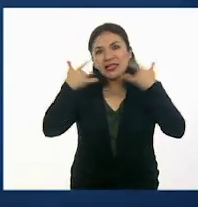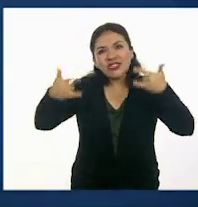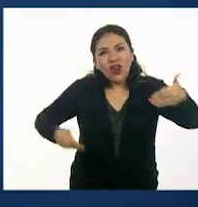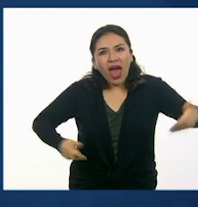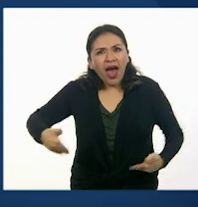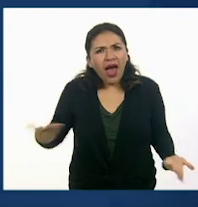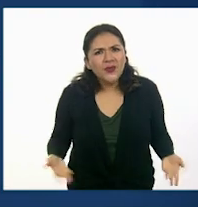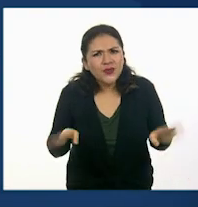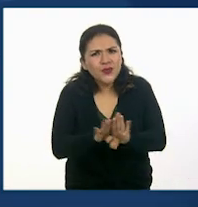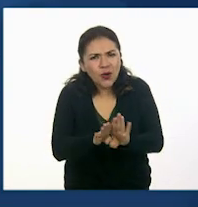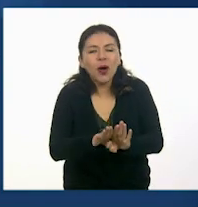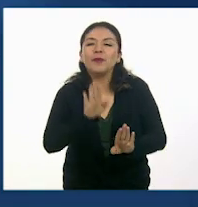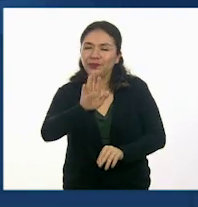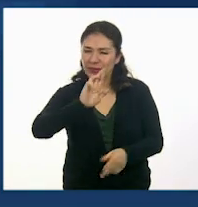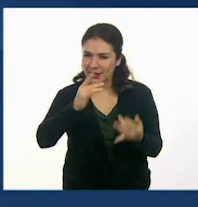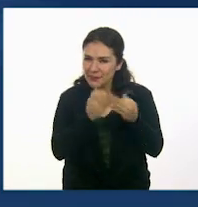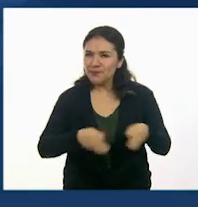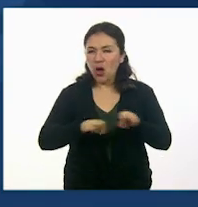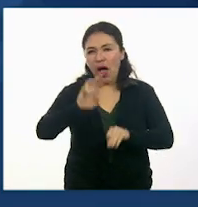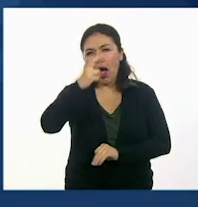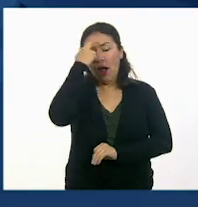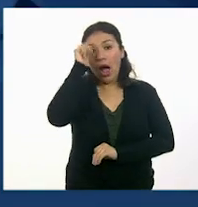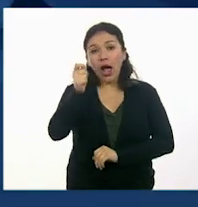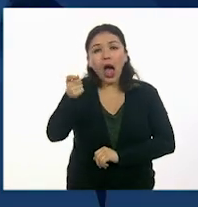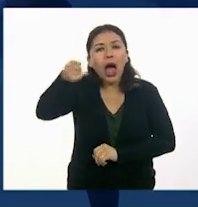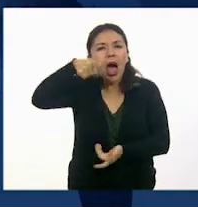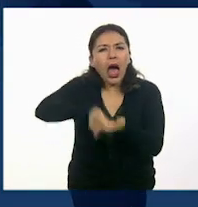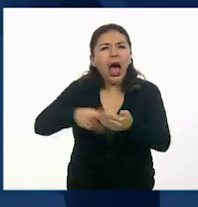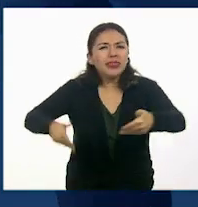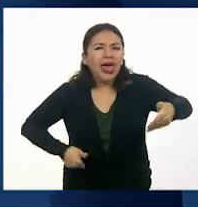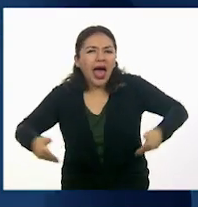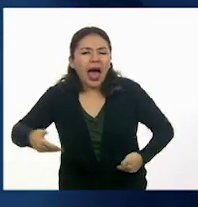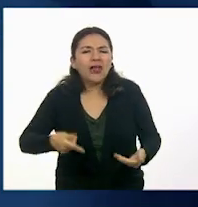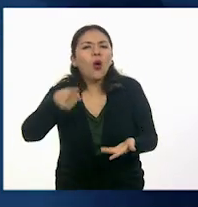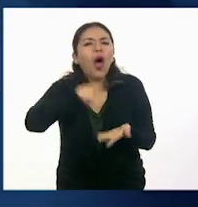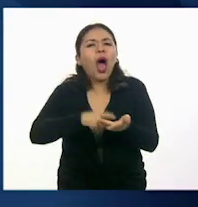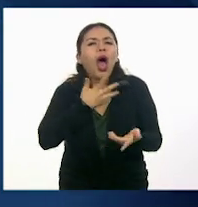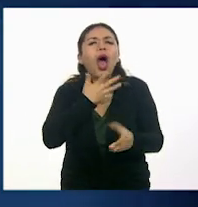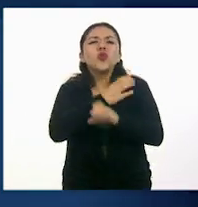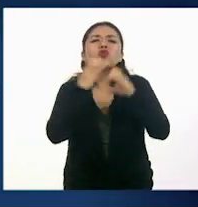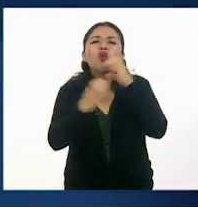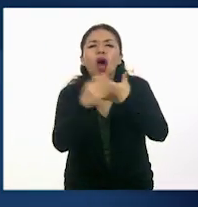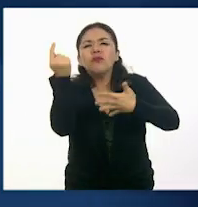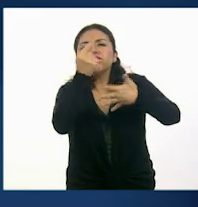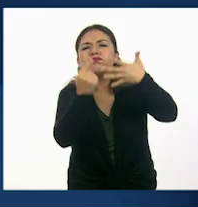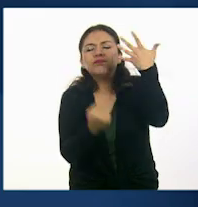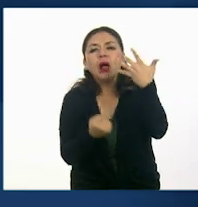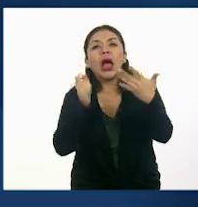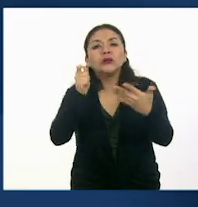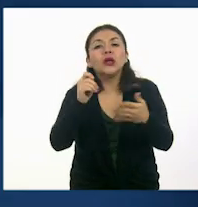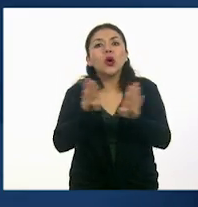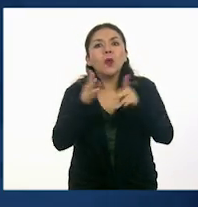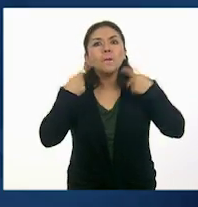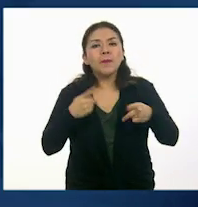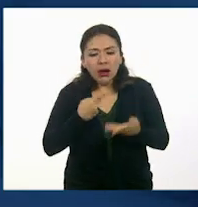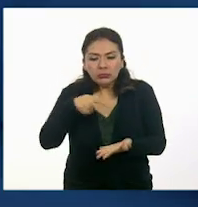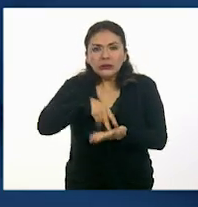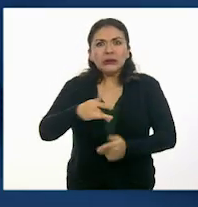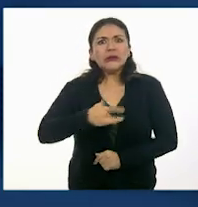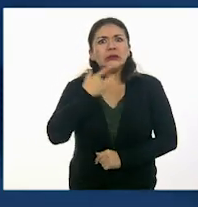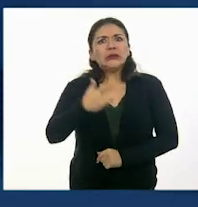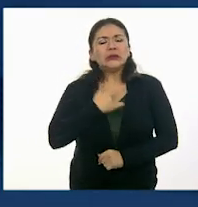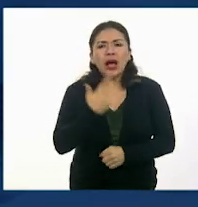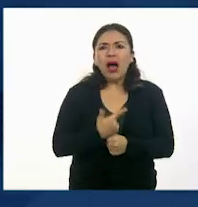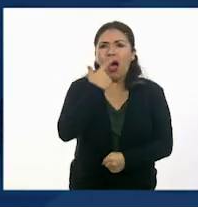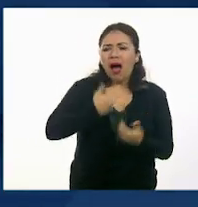Es importante recordar que la situación dramática es el conjunto de factores o circunstancias que afectan a los personajes en